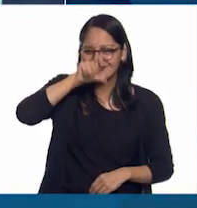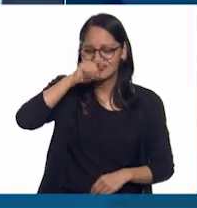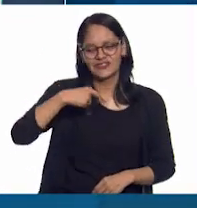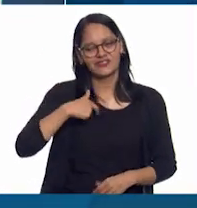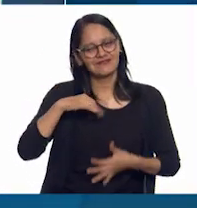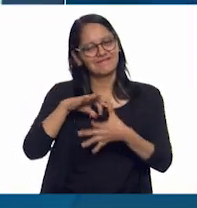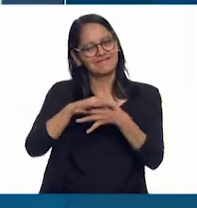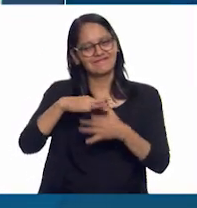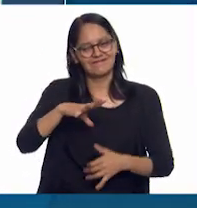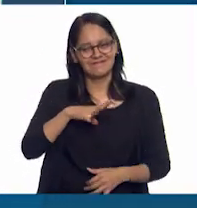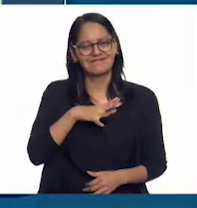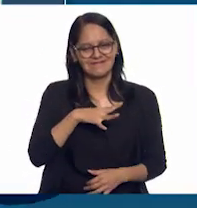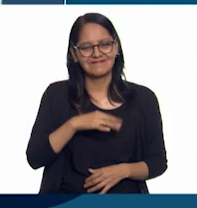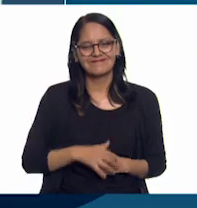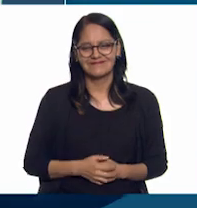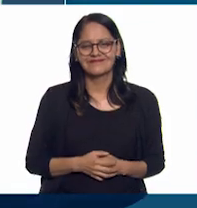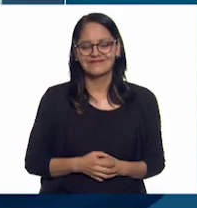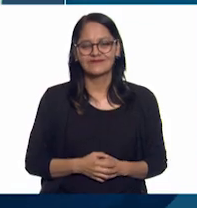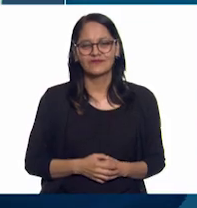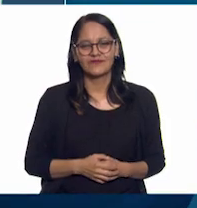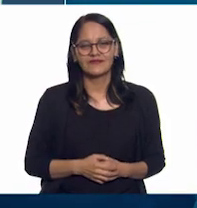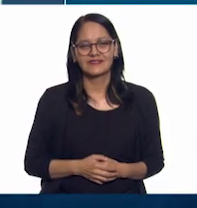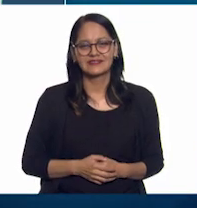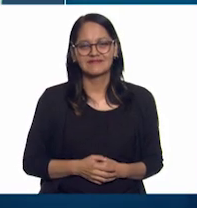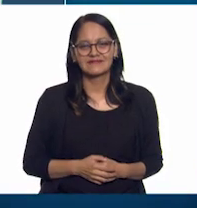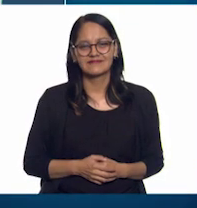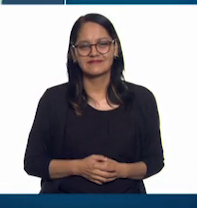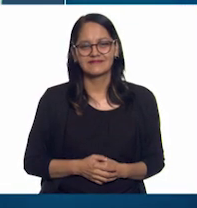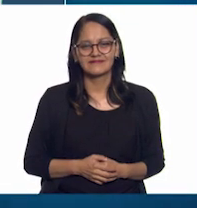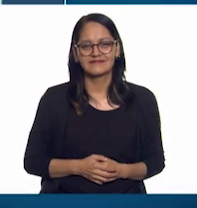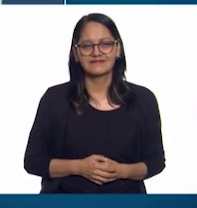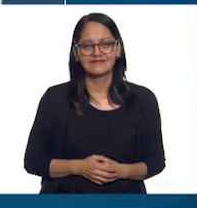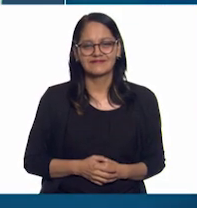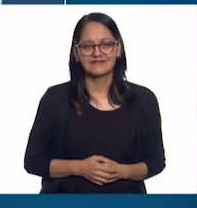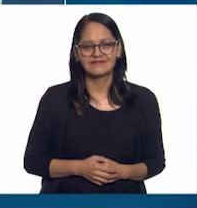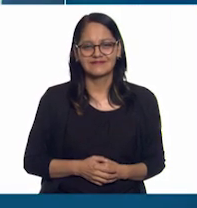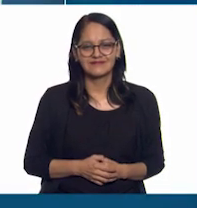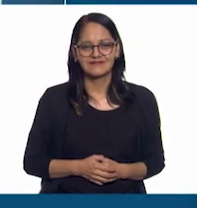tener. ¡Uy! ¡Uy! ¡Uy!